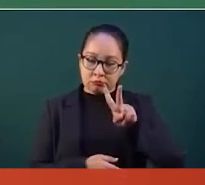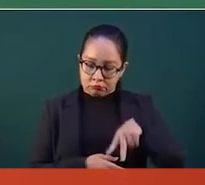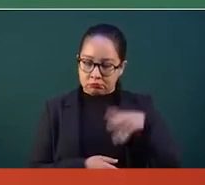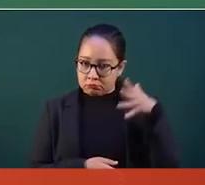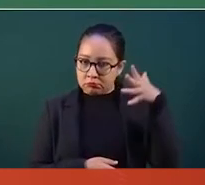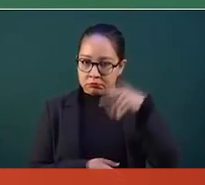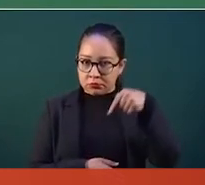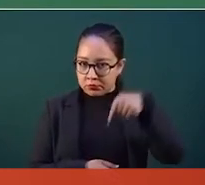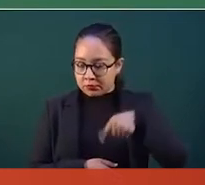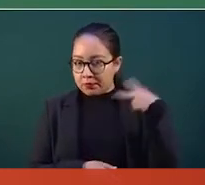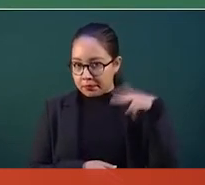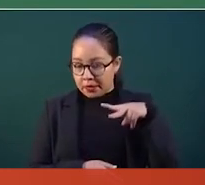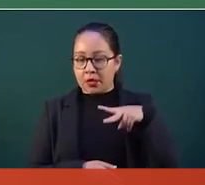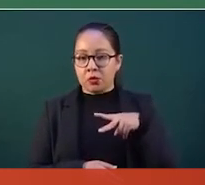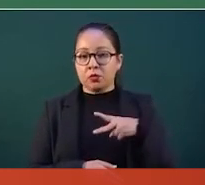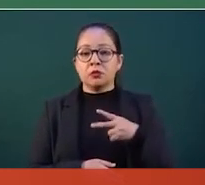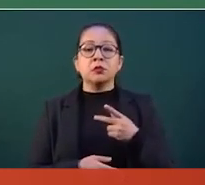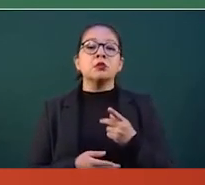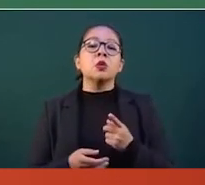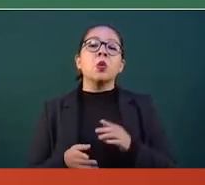el gas, bienestar.